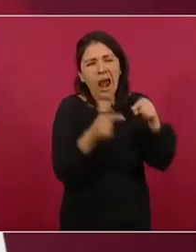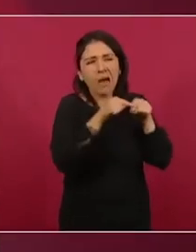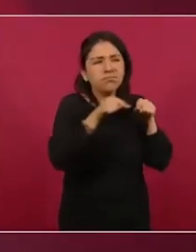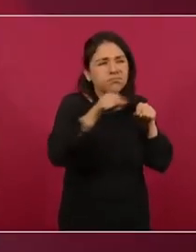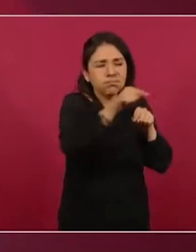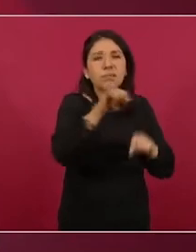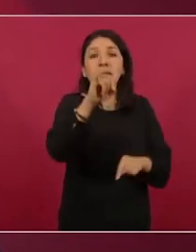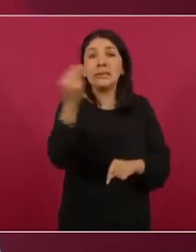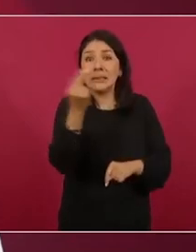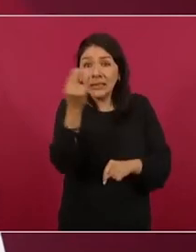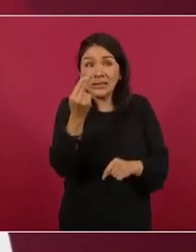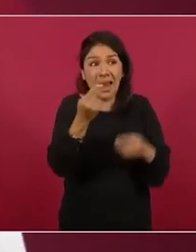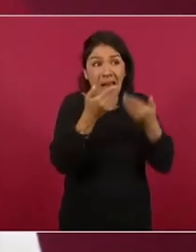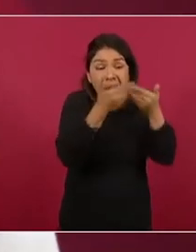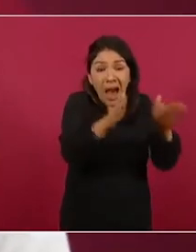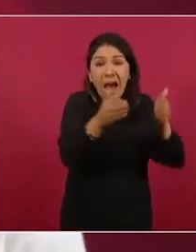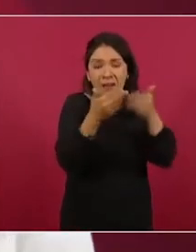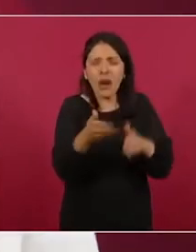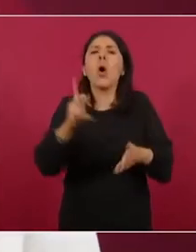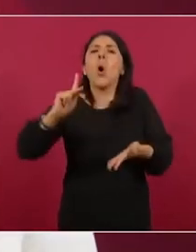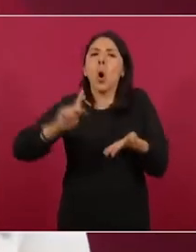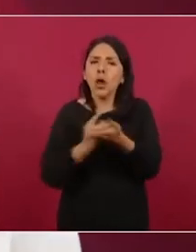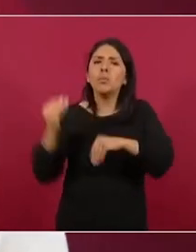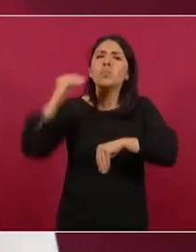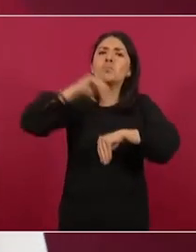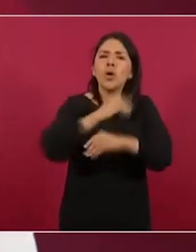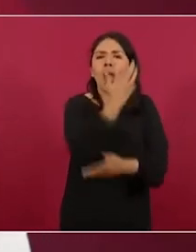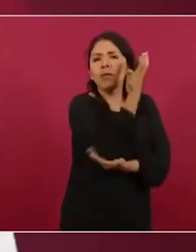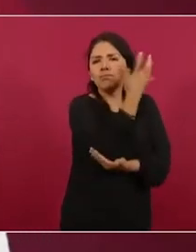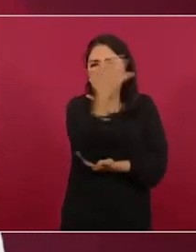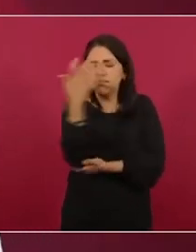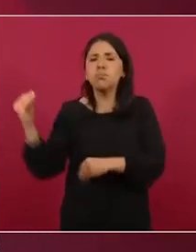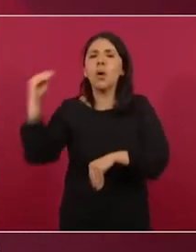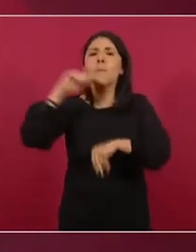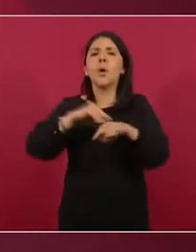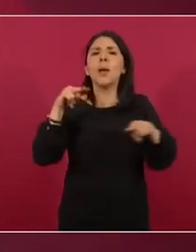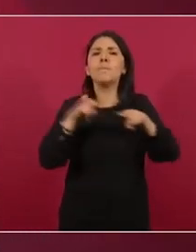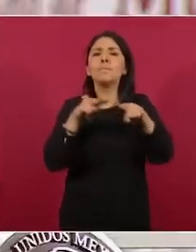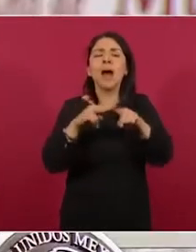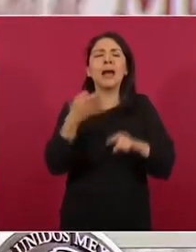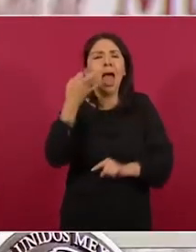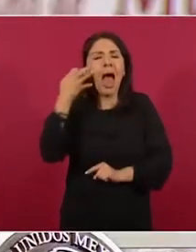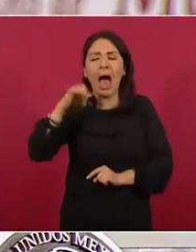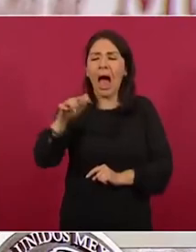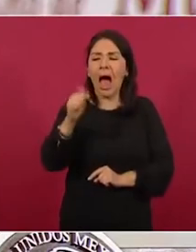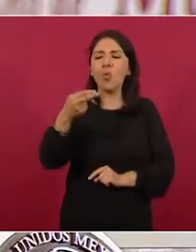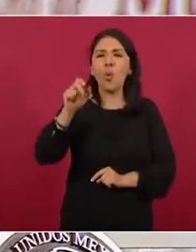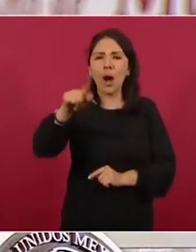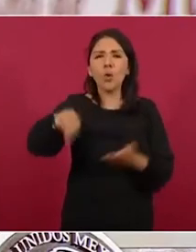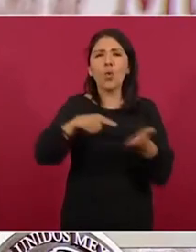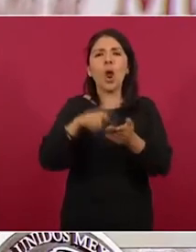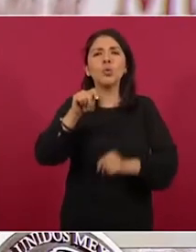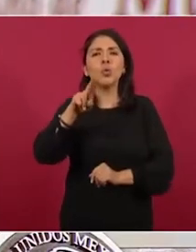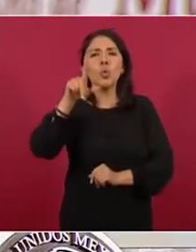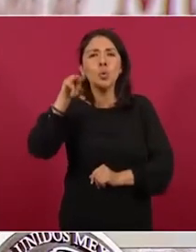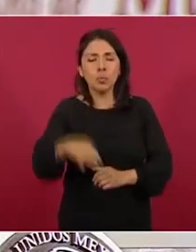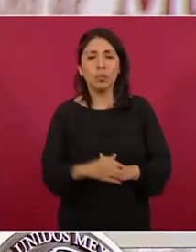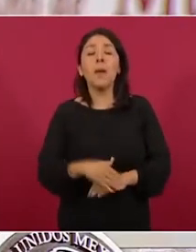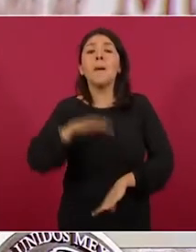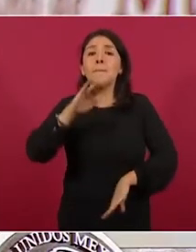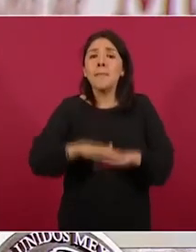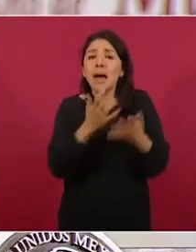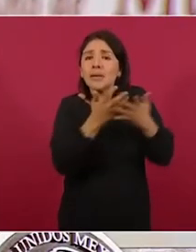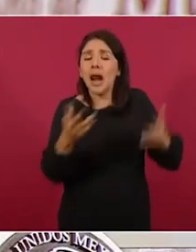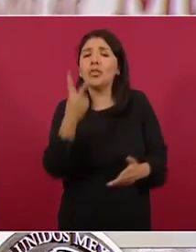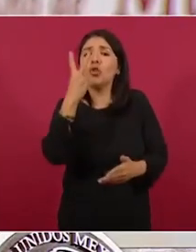reforesta el sureste mexicano se crea el Parque del Jaguar en Tulum y se ampliarán otras dos